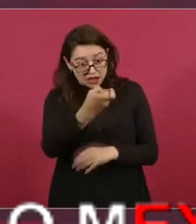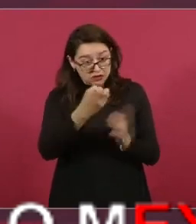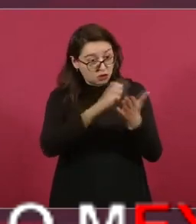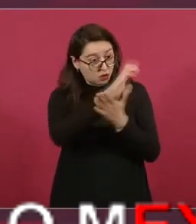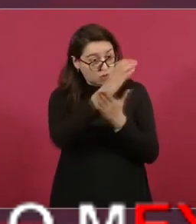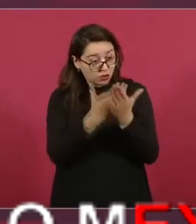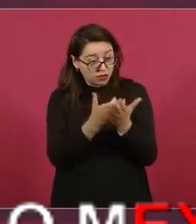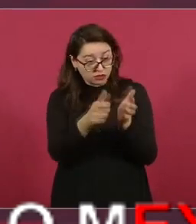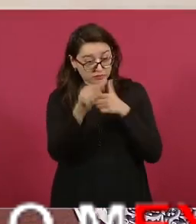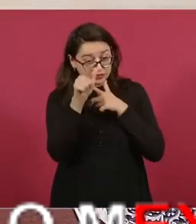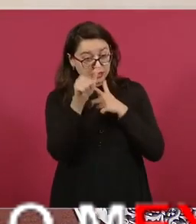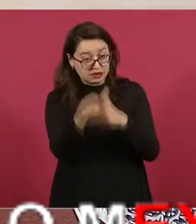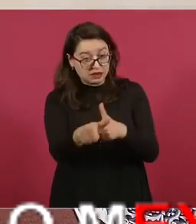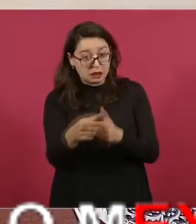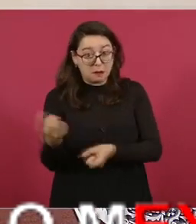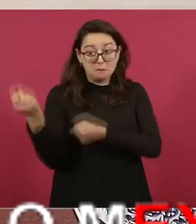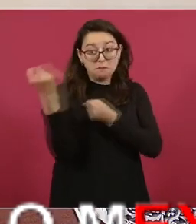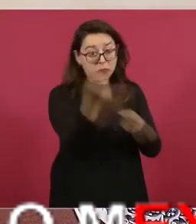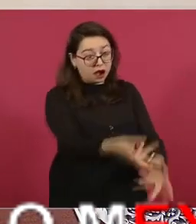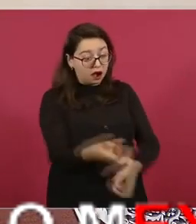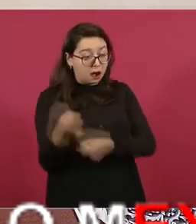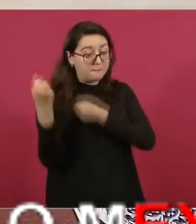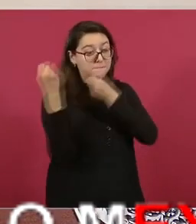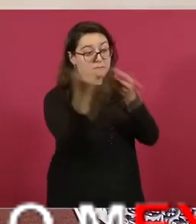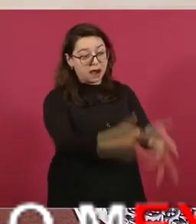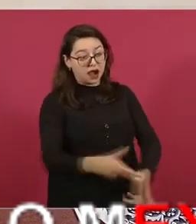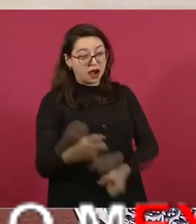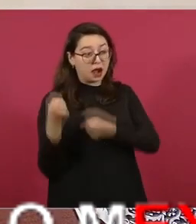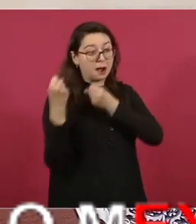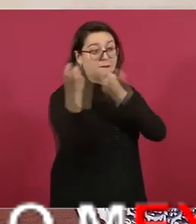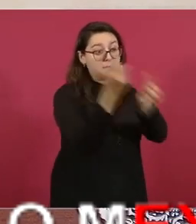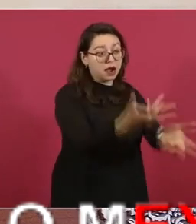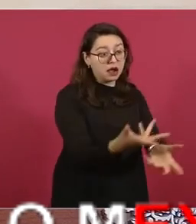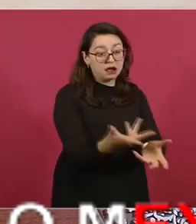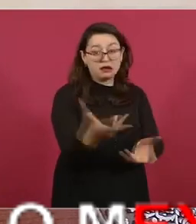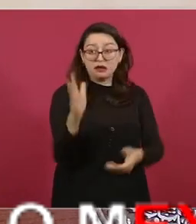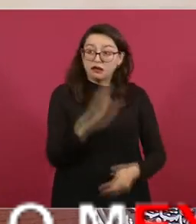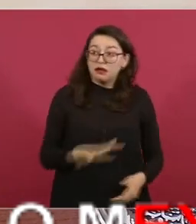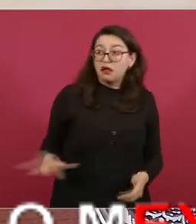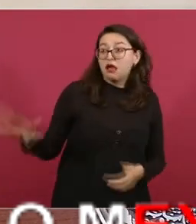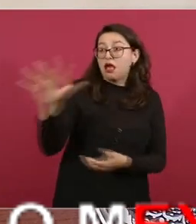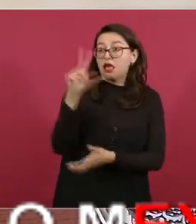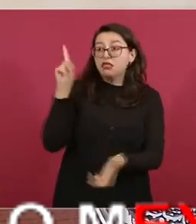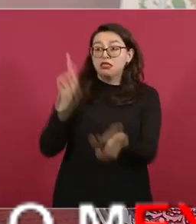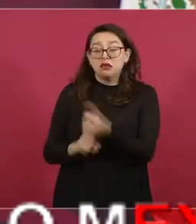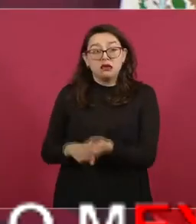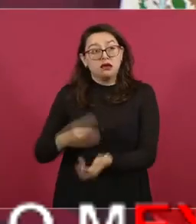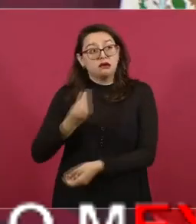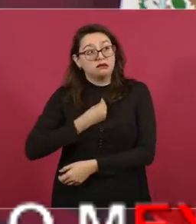un contrato así porque es un robo